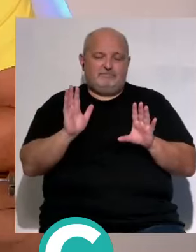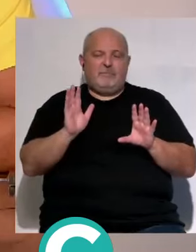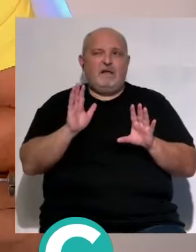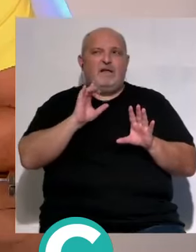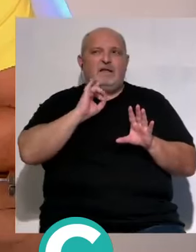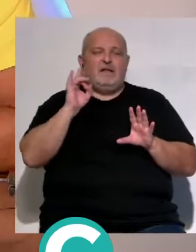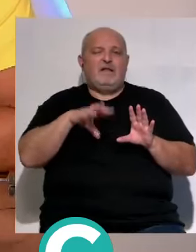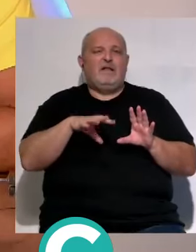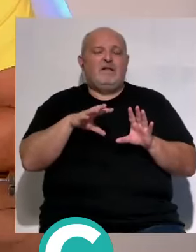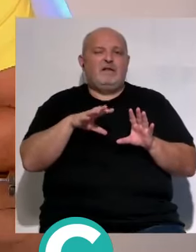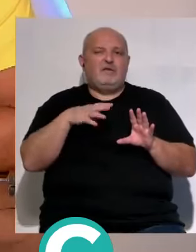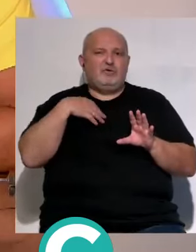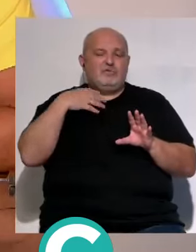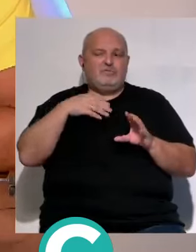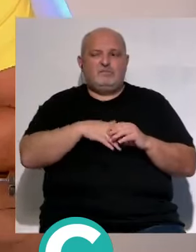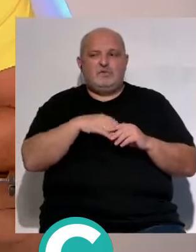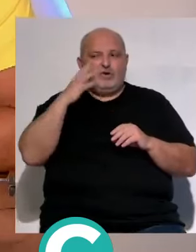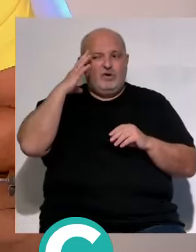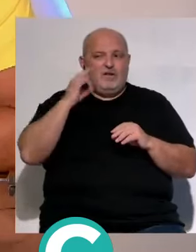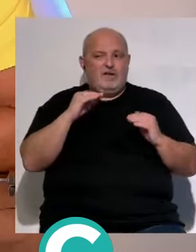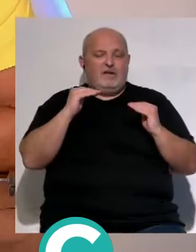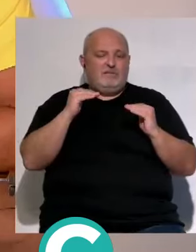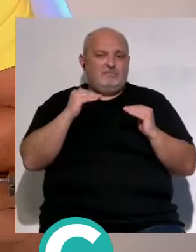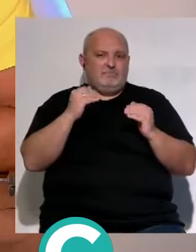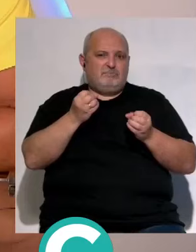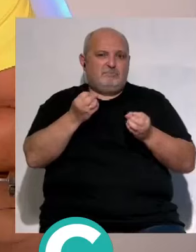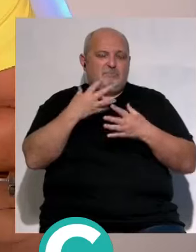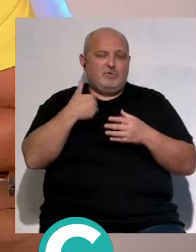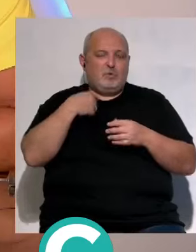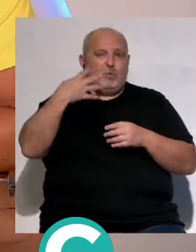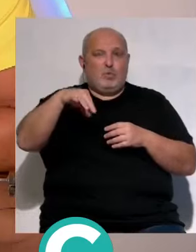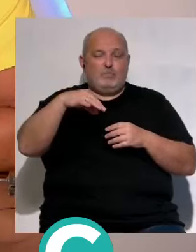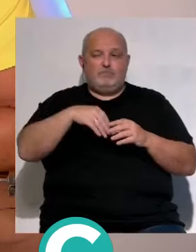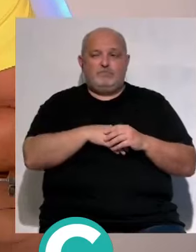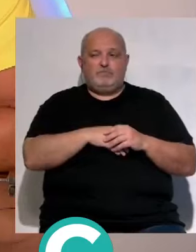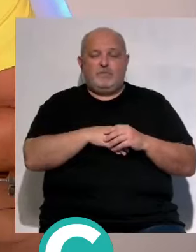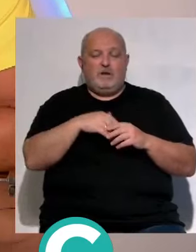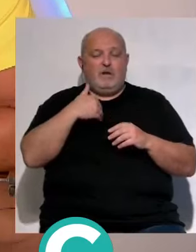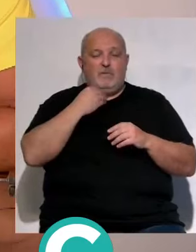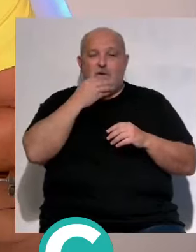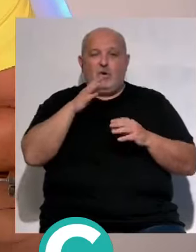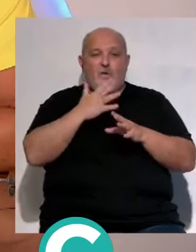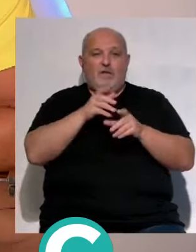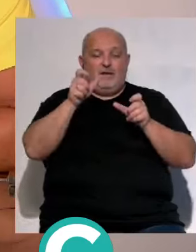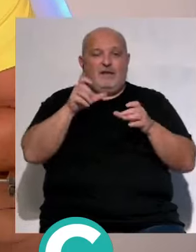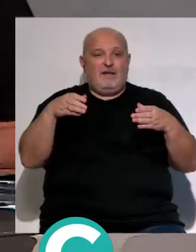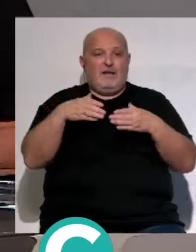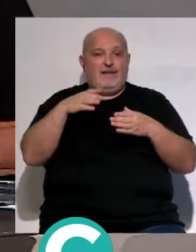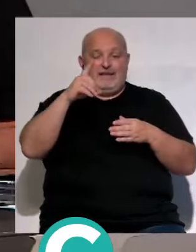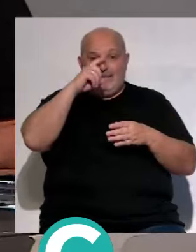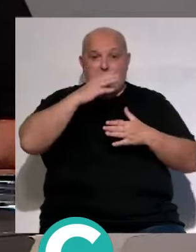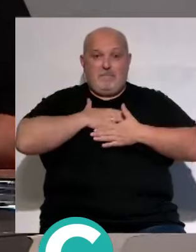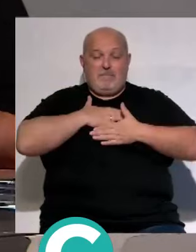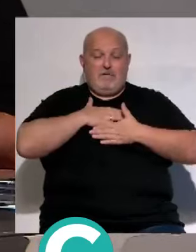jugador ha estado mejor que Robert Navarro a lo largo de toda la temporada? te dejo que yo el único yo el mejor jugador de la plantilla de plantilla de esta temporada